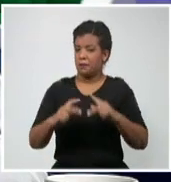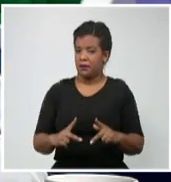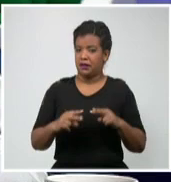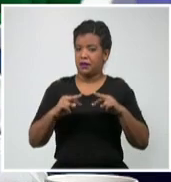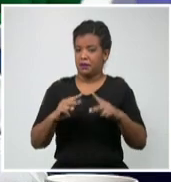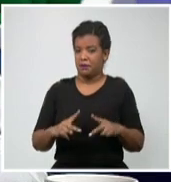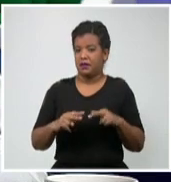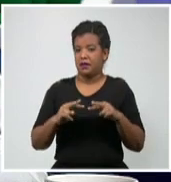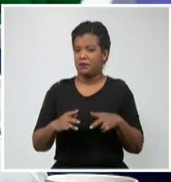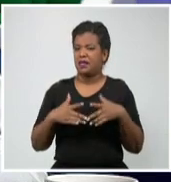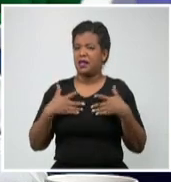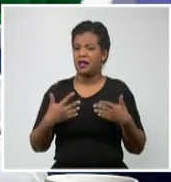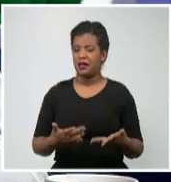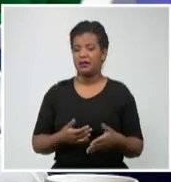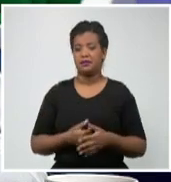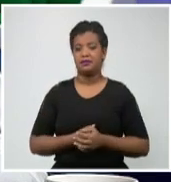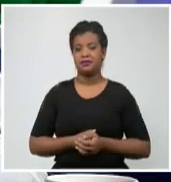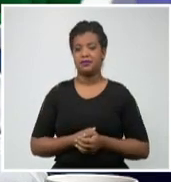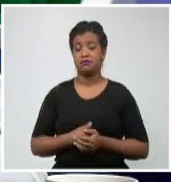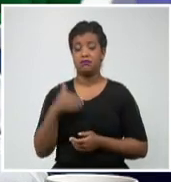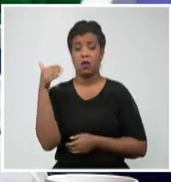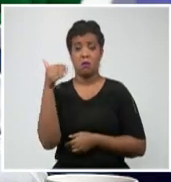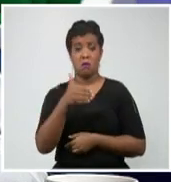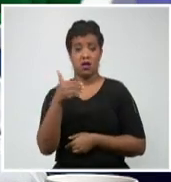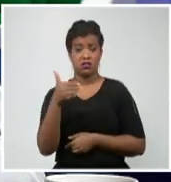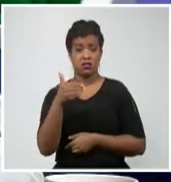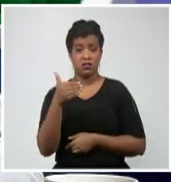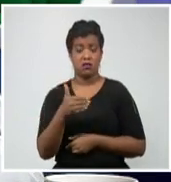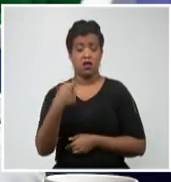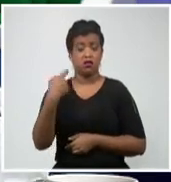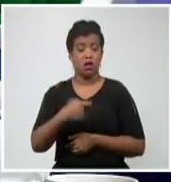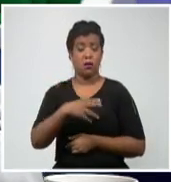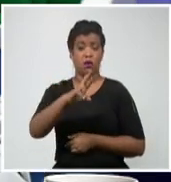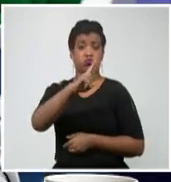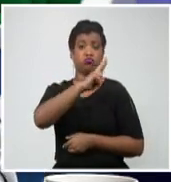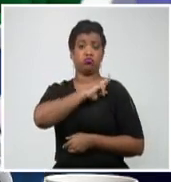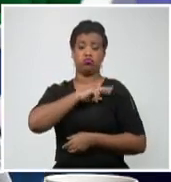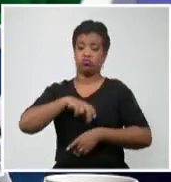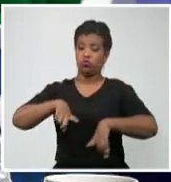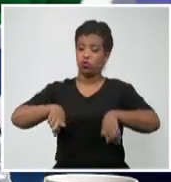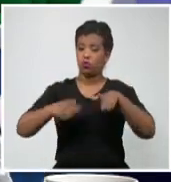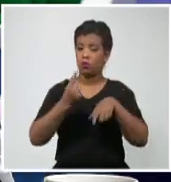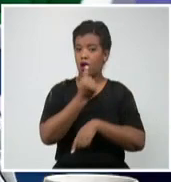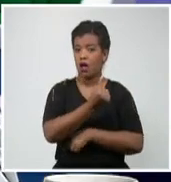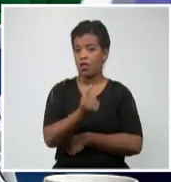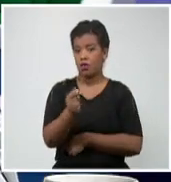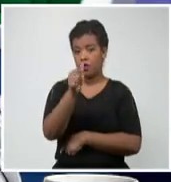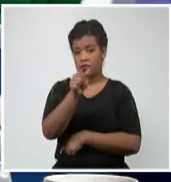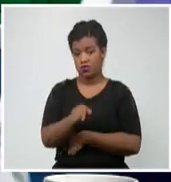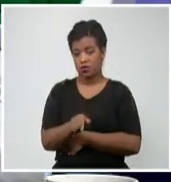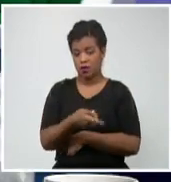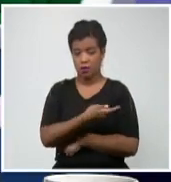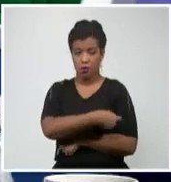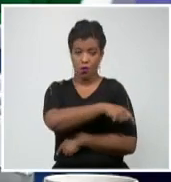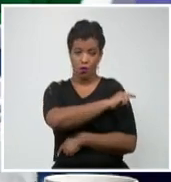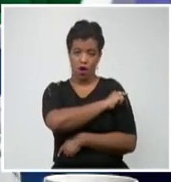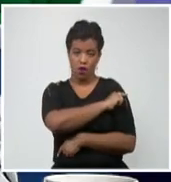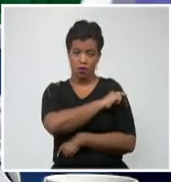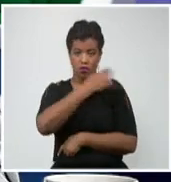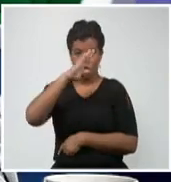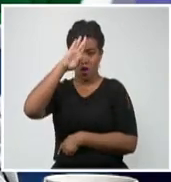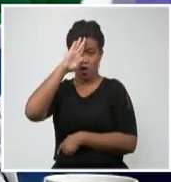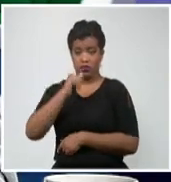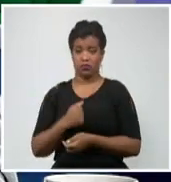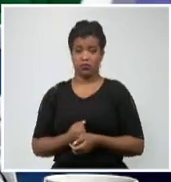la participación responsable de cada una de las personas que estamos en